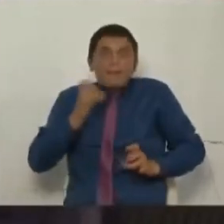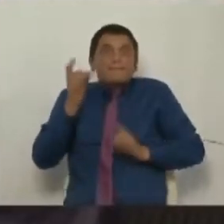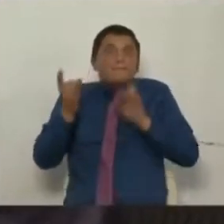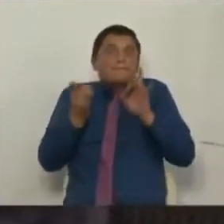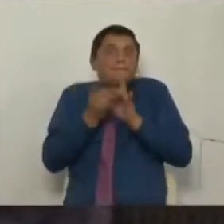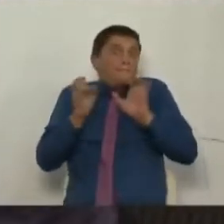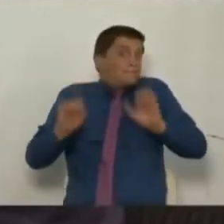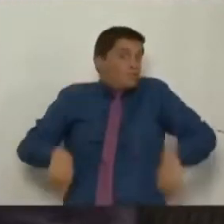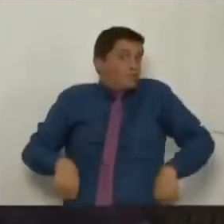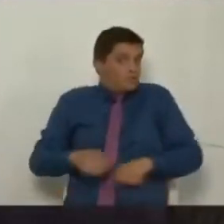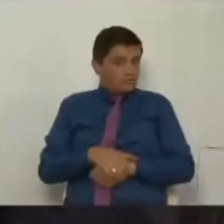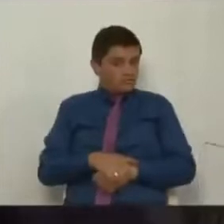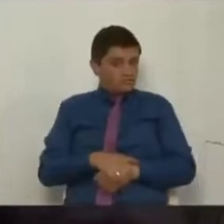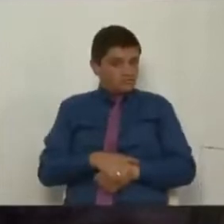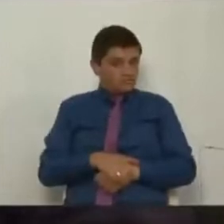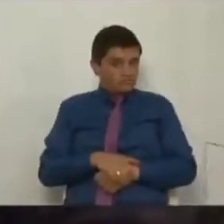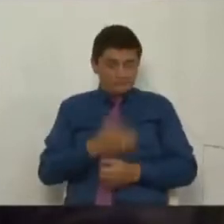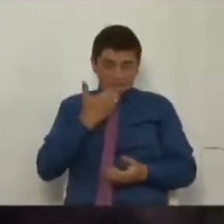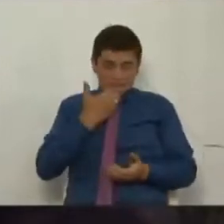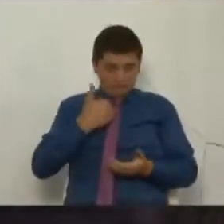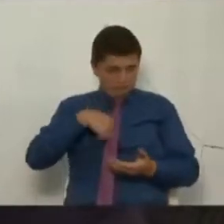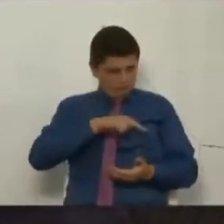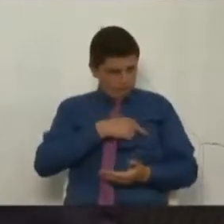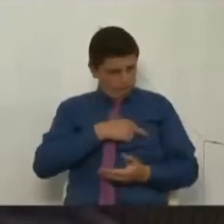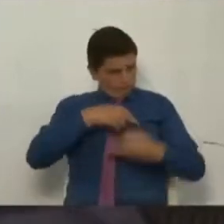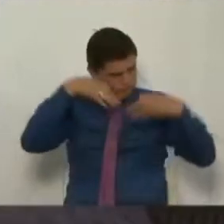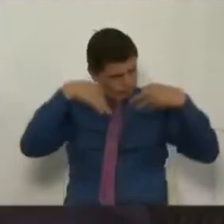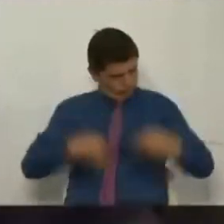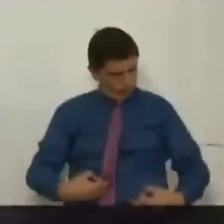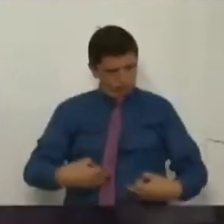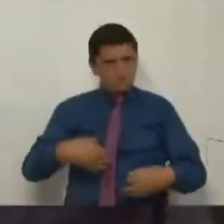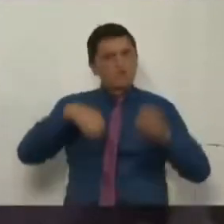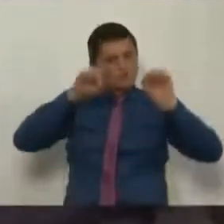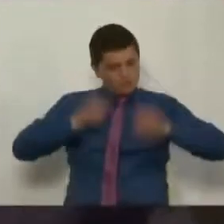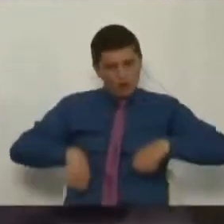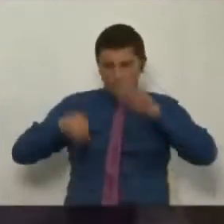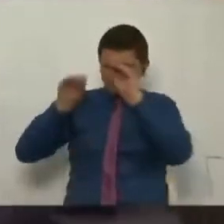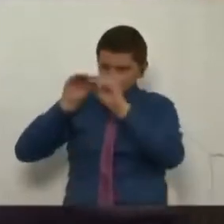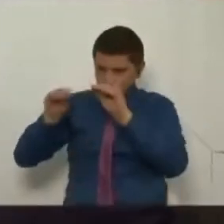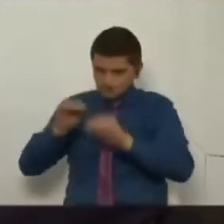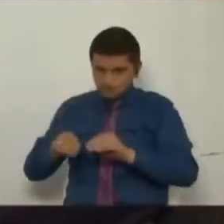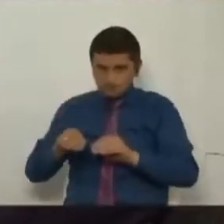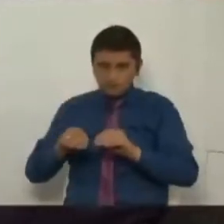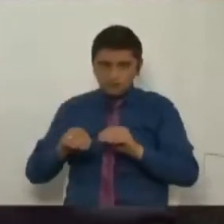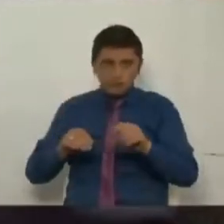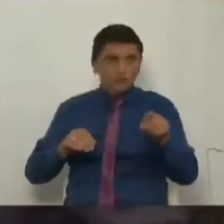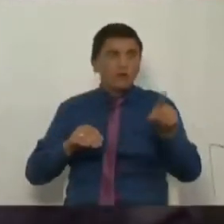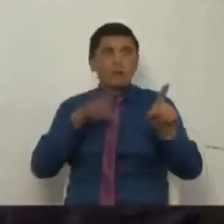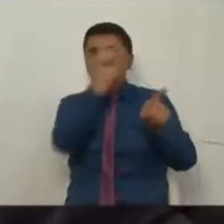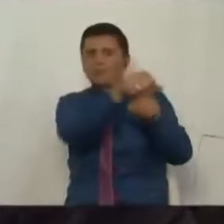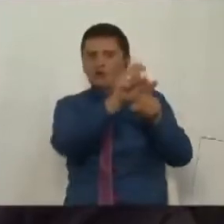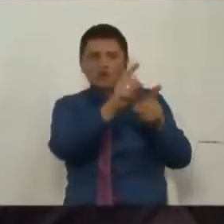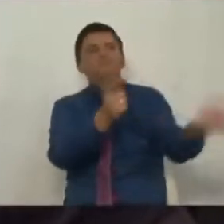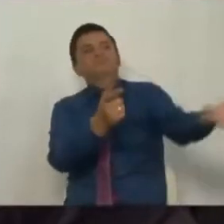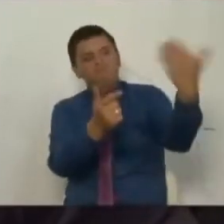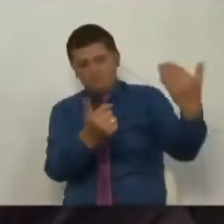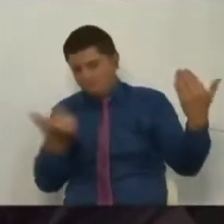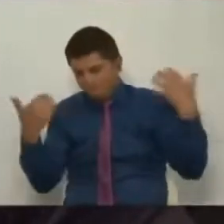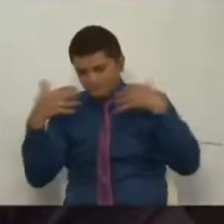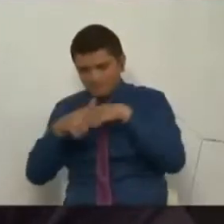especialmente si logramos construirla, ya no sin ellos, sino con ellos, va a tener mayor legitimidad.